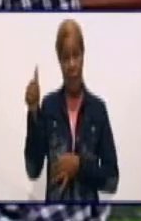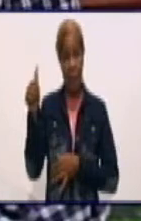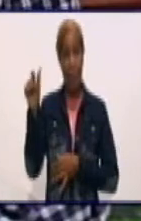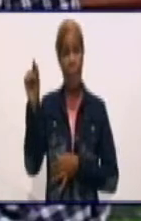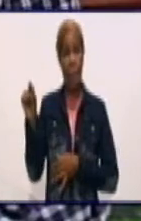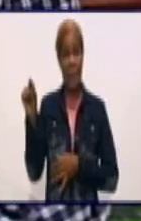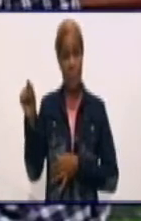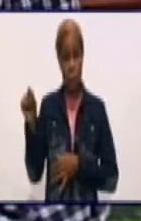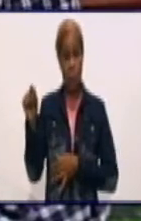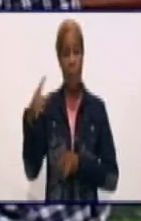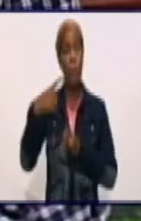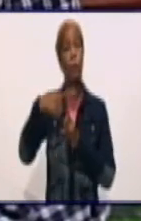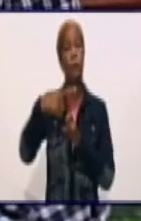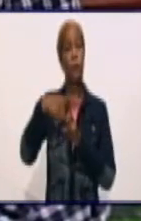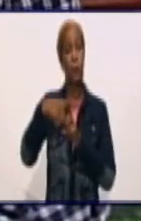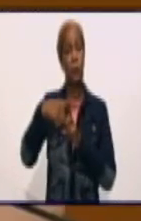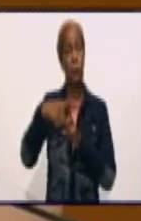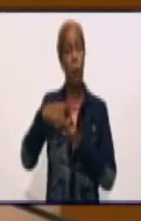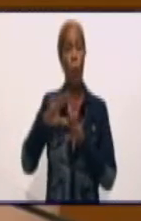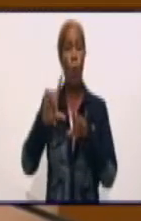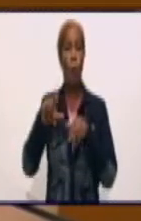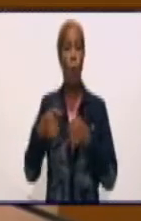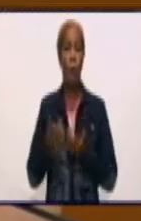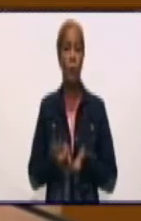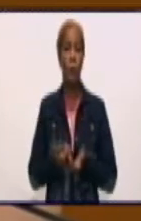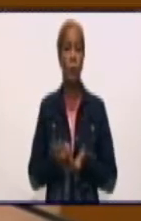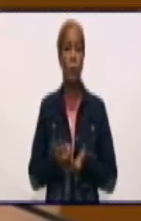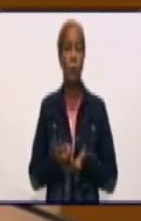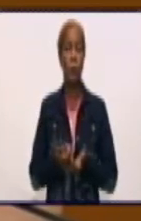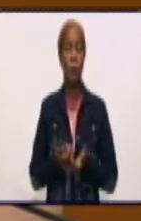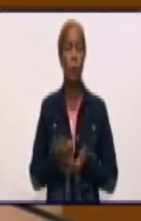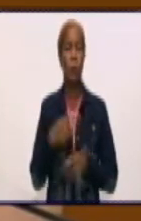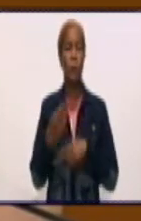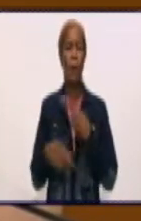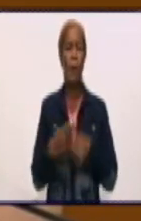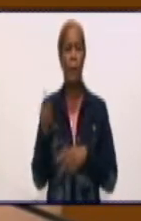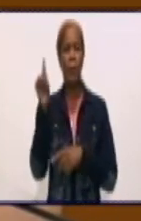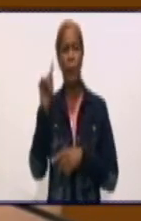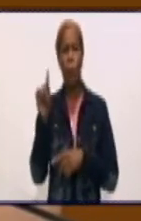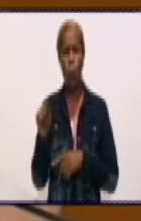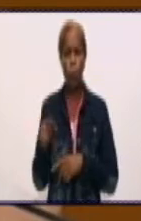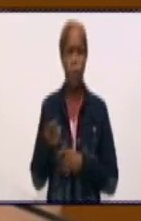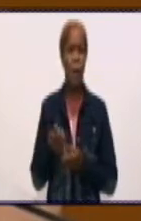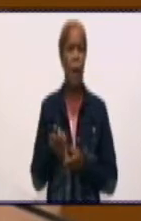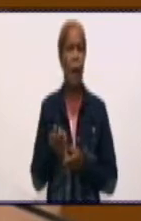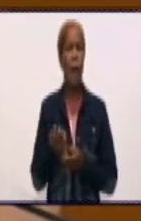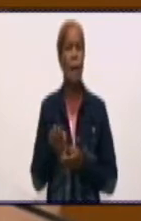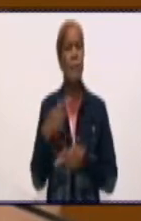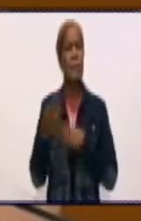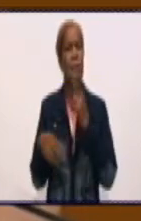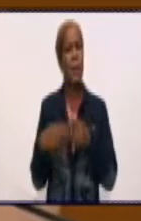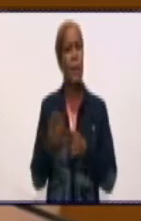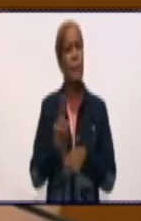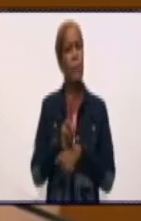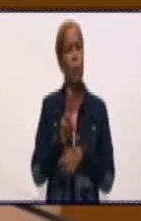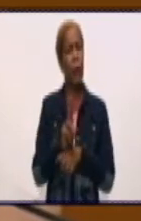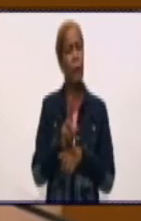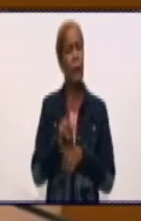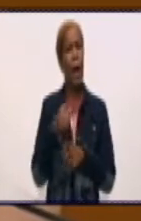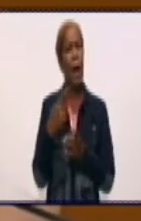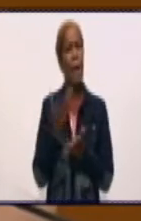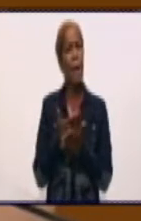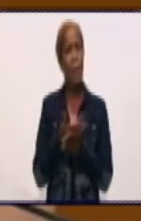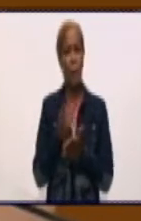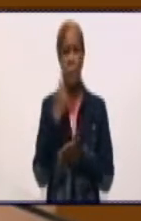a COVID, cuando le aplica el test y más el interrogatorio y la clínica, se detectan 341 sospechosos en 24